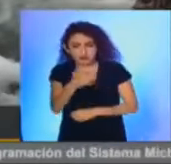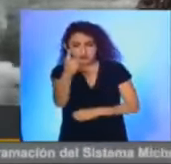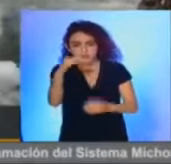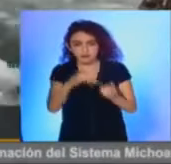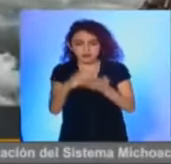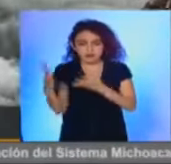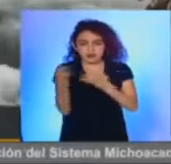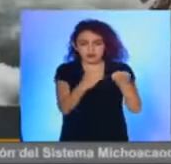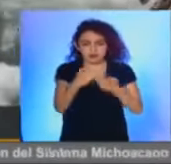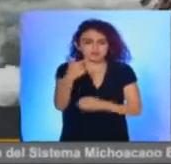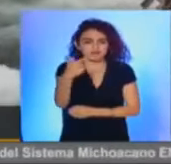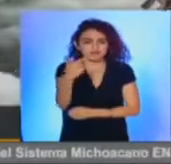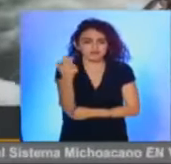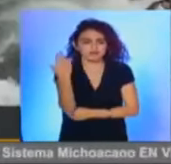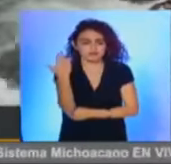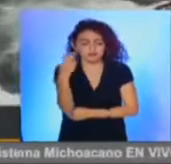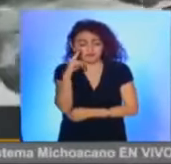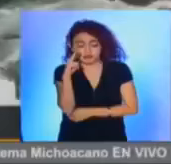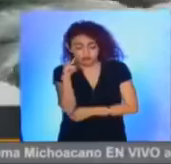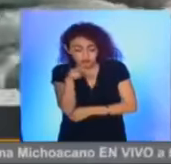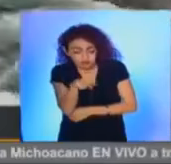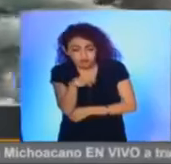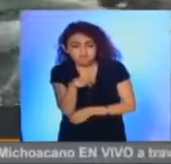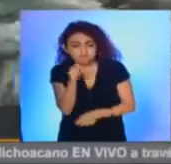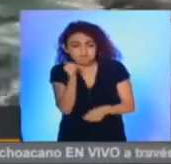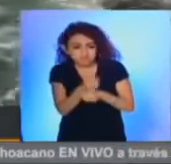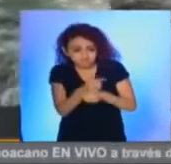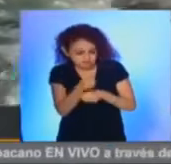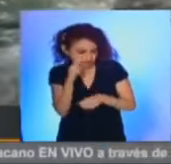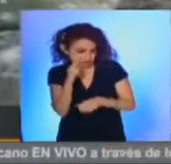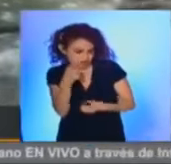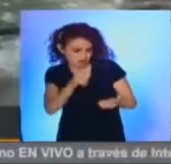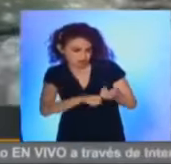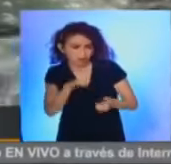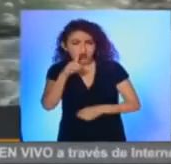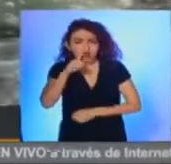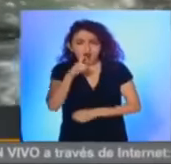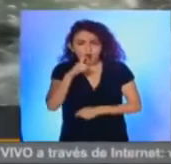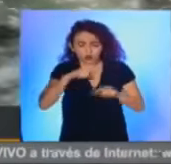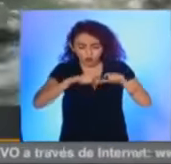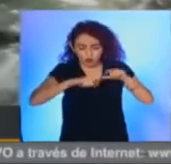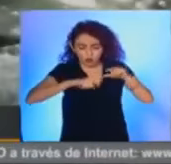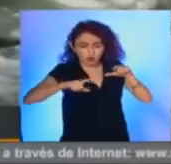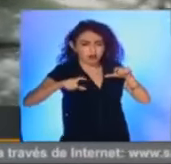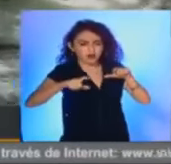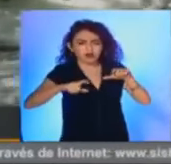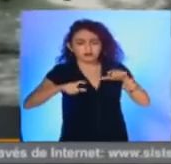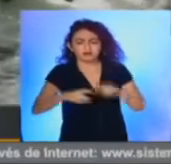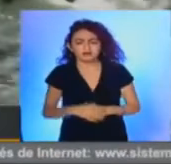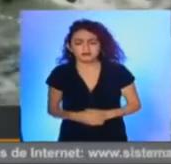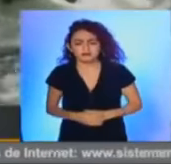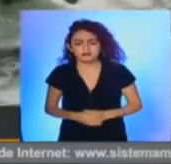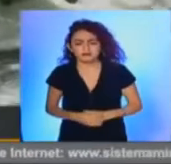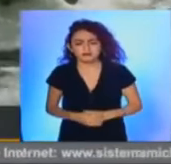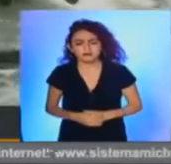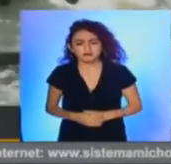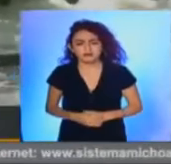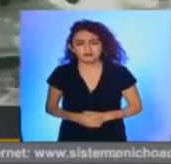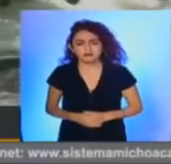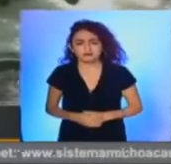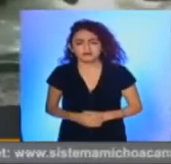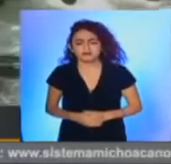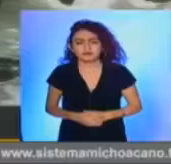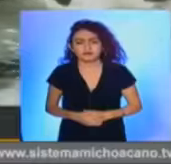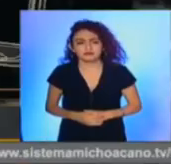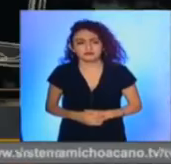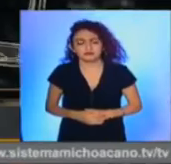1907. Entonces, al verlo, vimos las tomas de agua con las que, digamos, que se